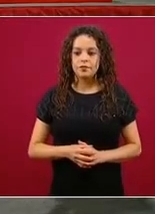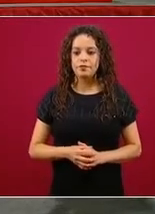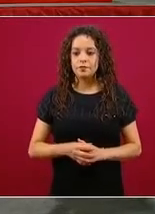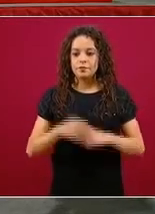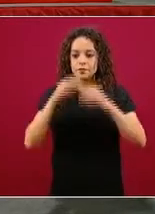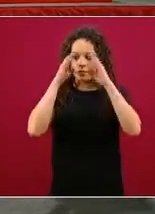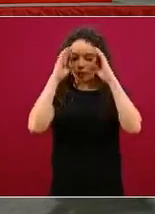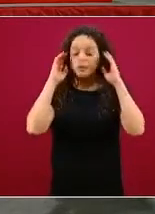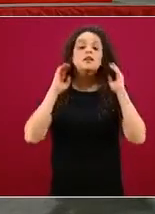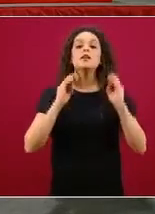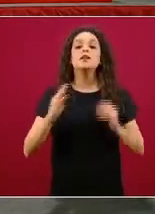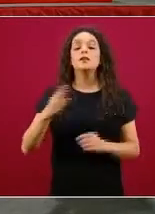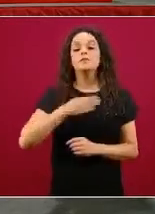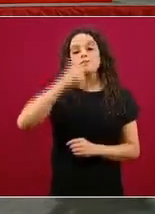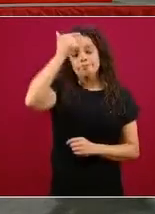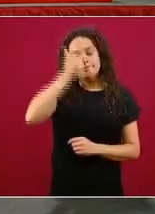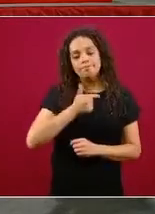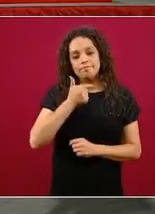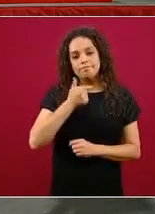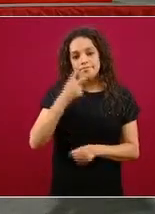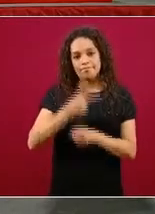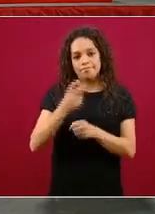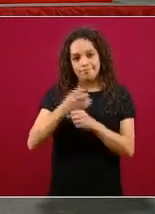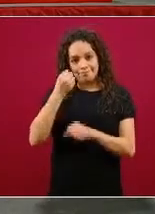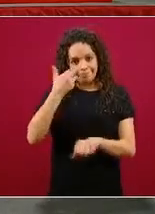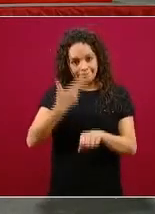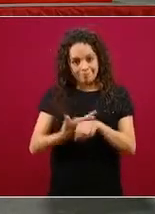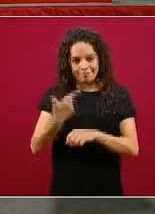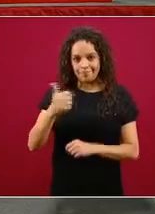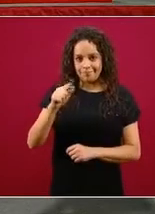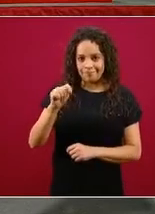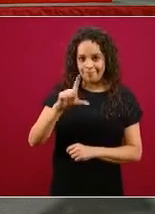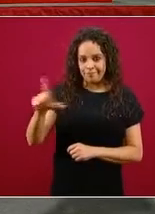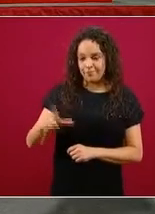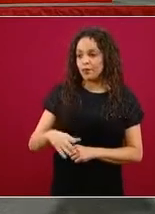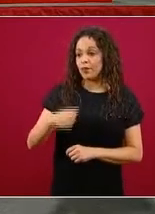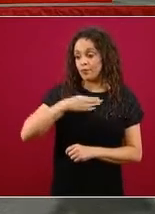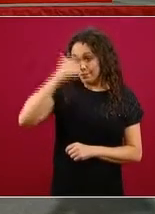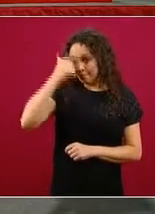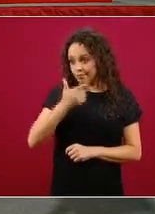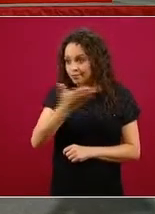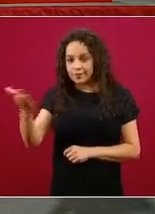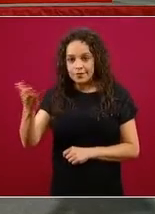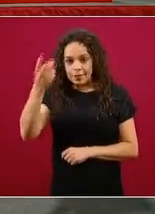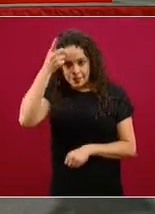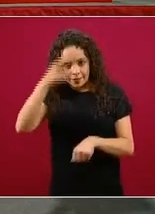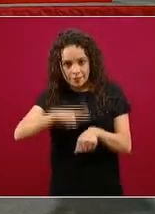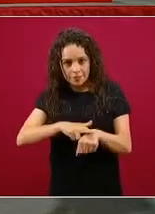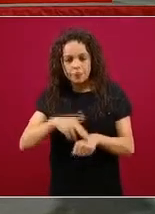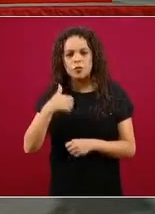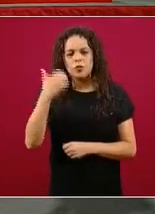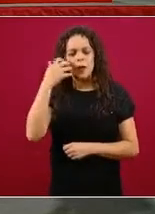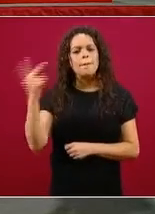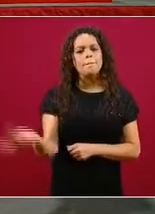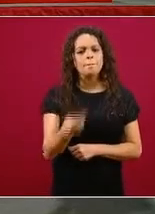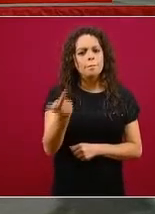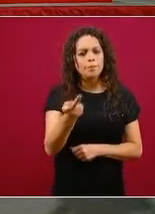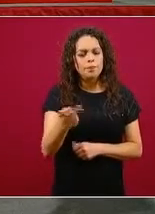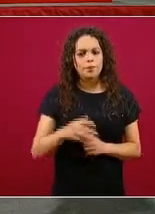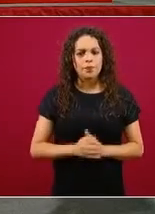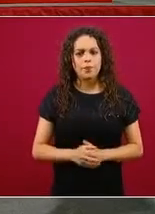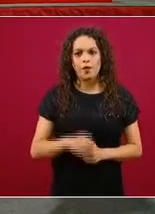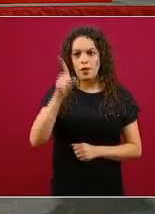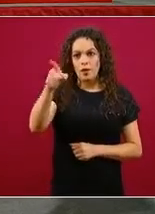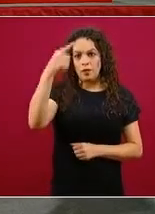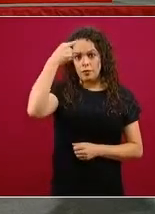Buenas noches, señor subsecretario Gatel. Buenas noches, directores. Mi pregunta es si cree prudente